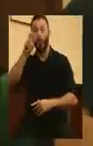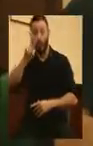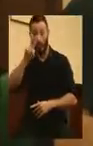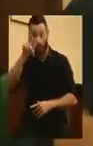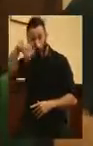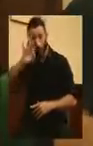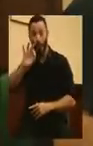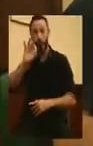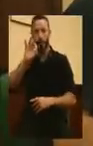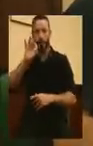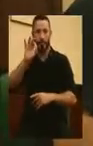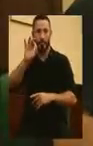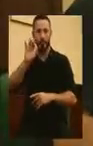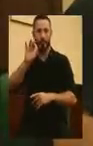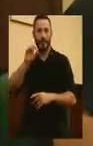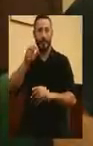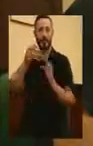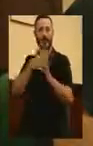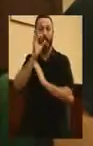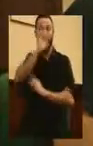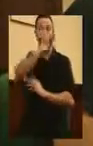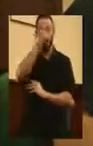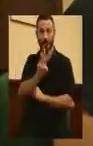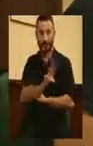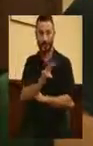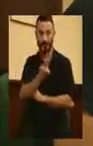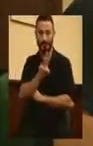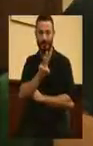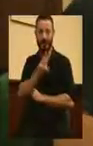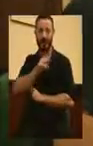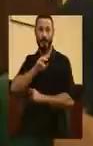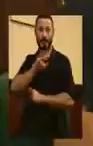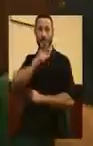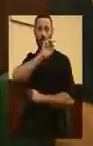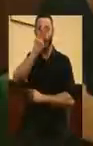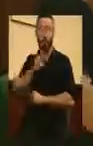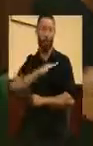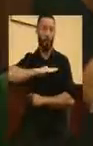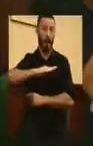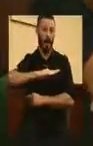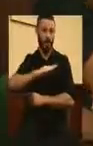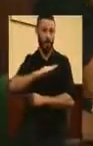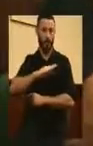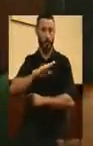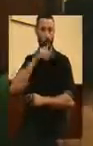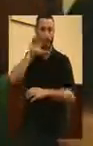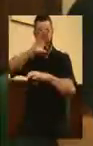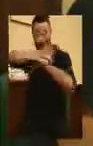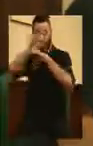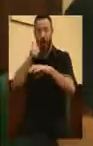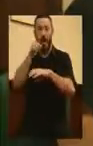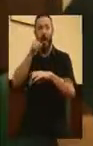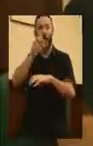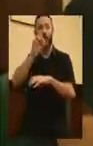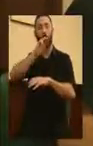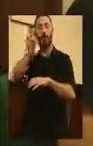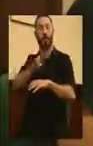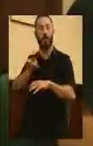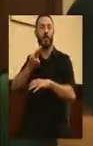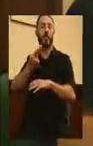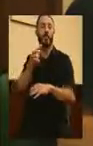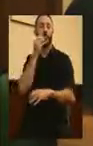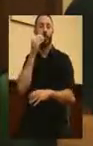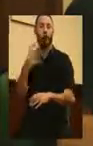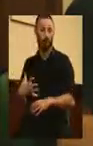El ozono troposférico, también conocido como ozono malo, por contraposición al beneficioso de la estratosfera, que filtra los rayos ultravioleta,